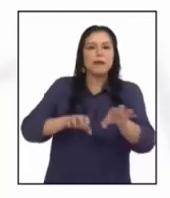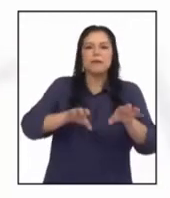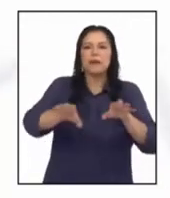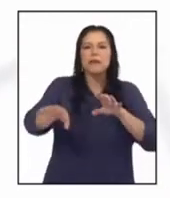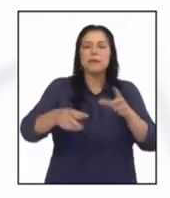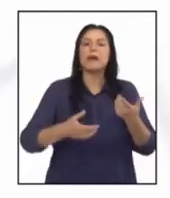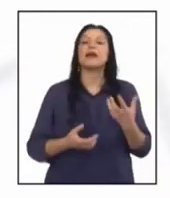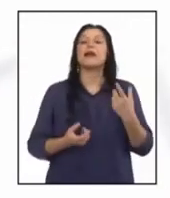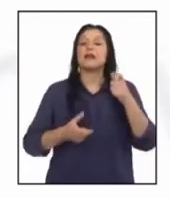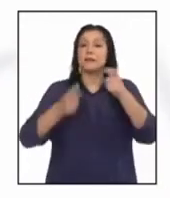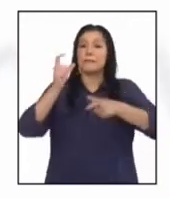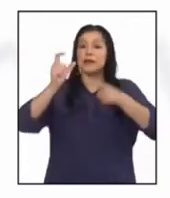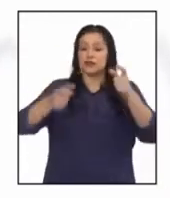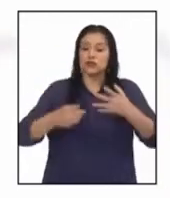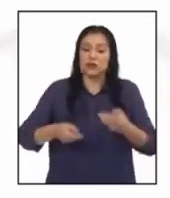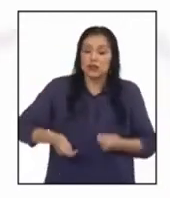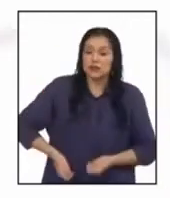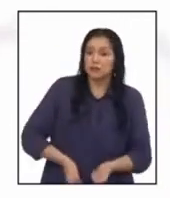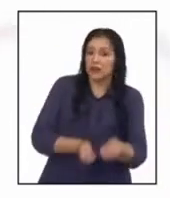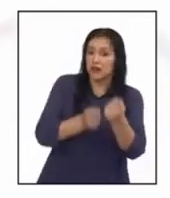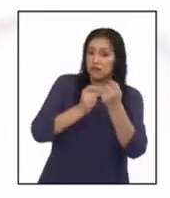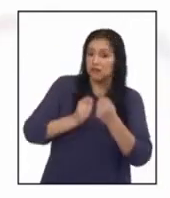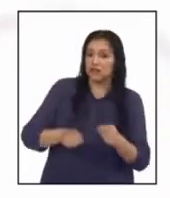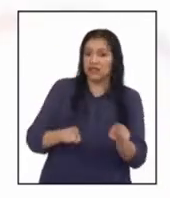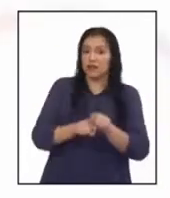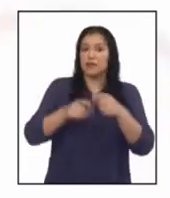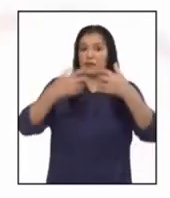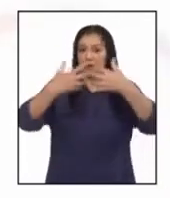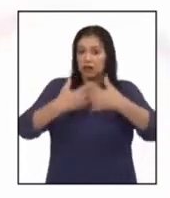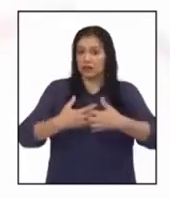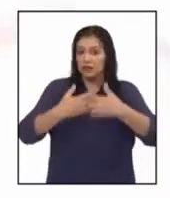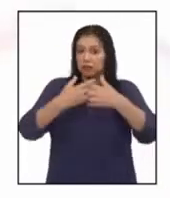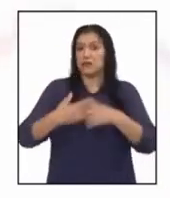consumo humano, agrícola e industrial.